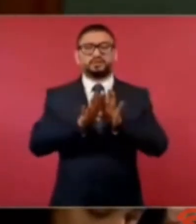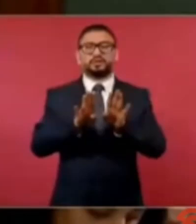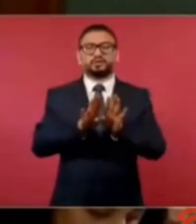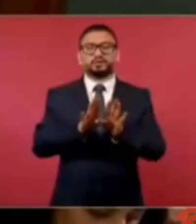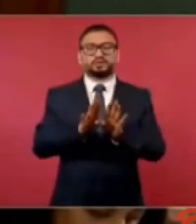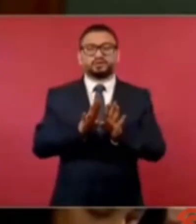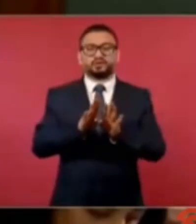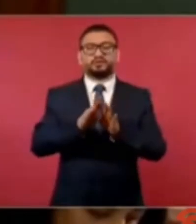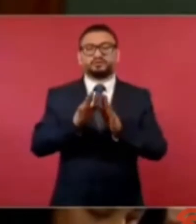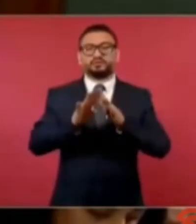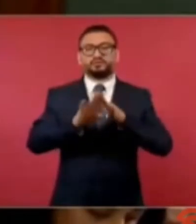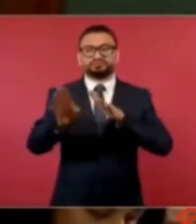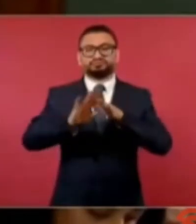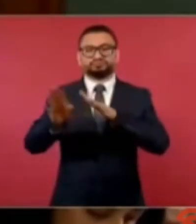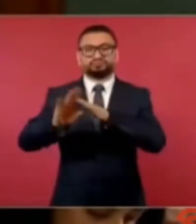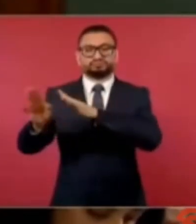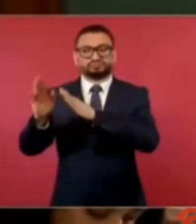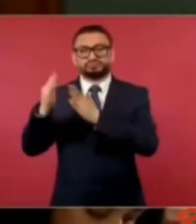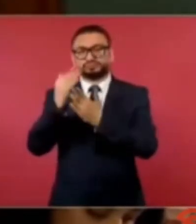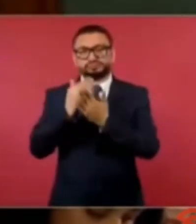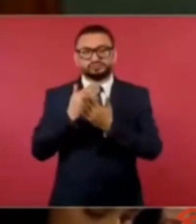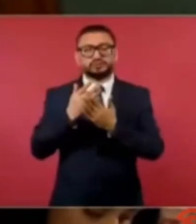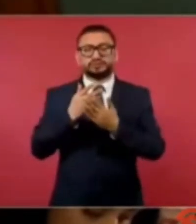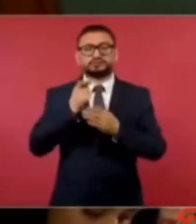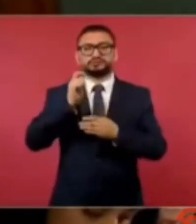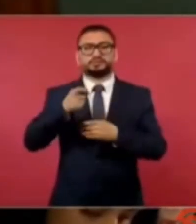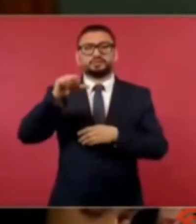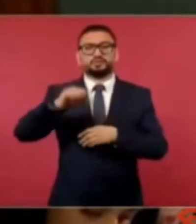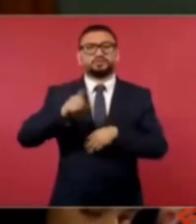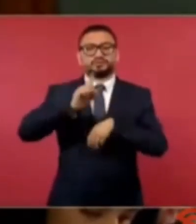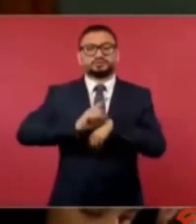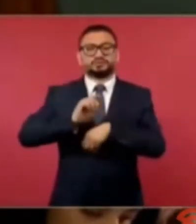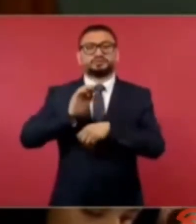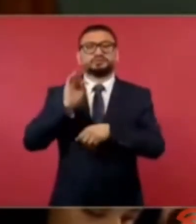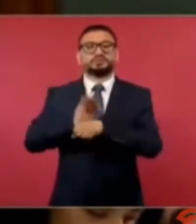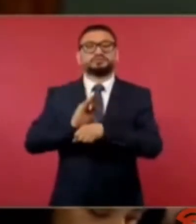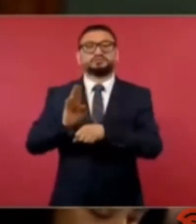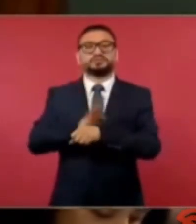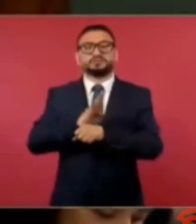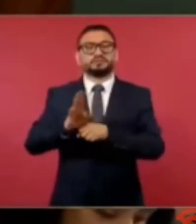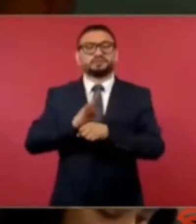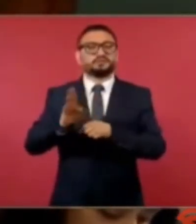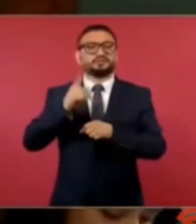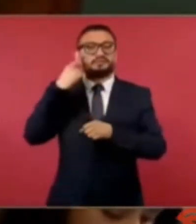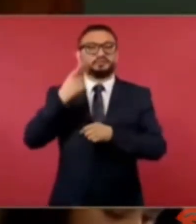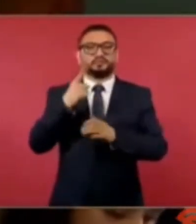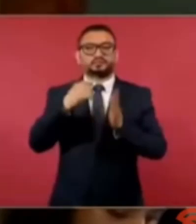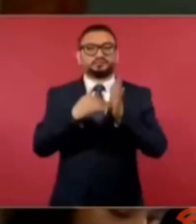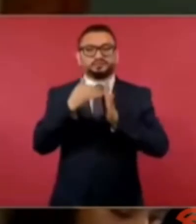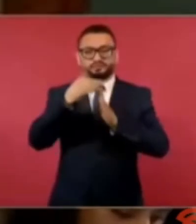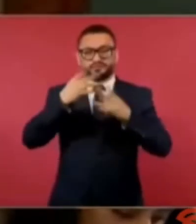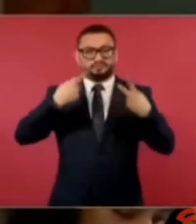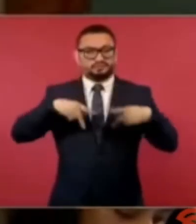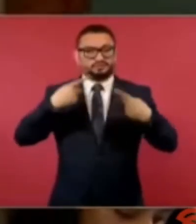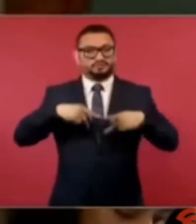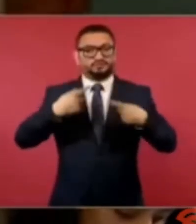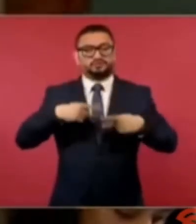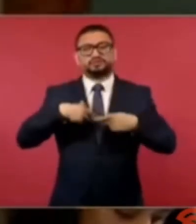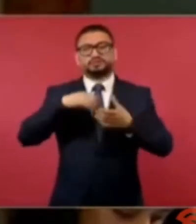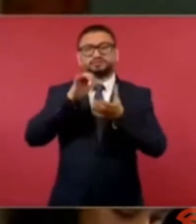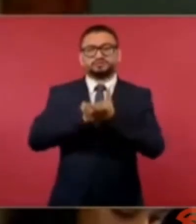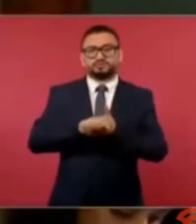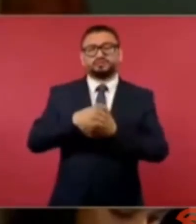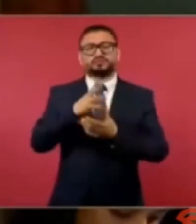migratorio, el día de hoy. Podría beneficiarse hasta un millón de personas, entre esposos,